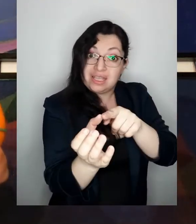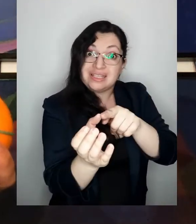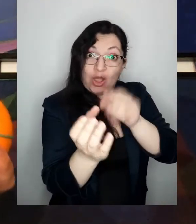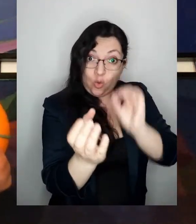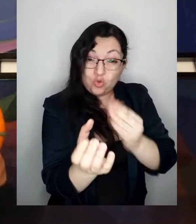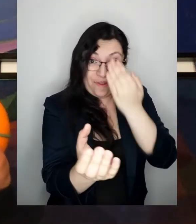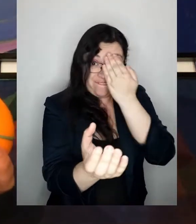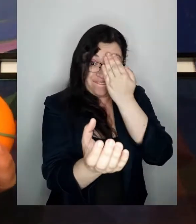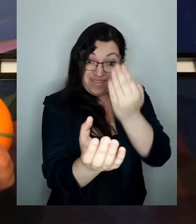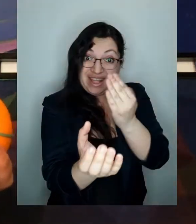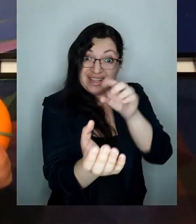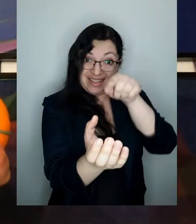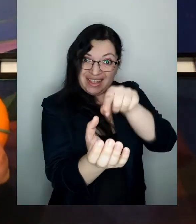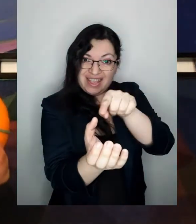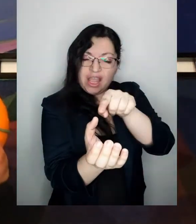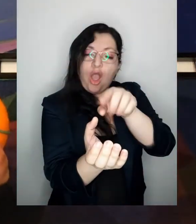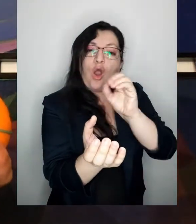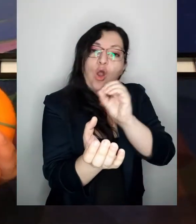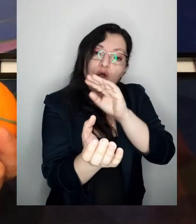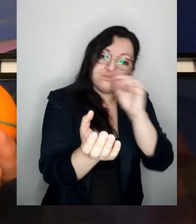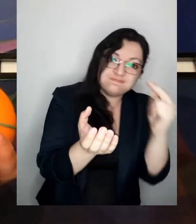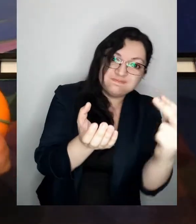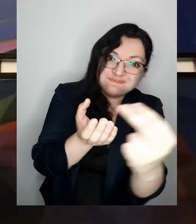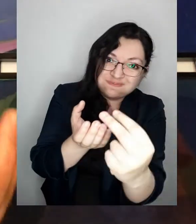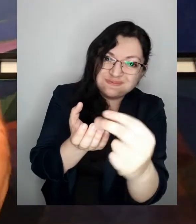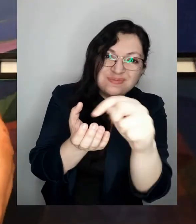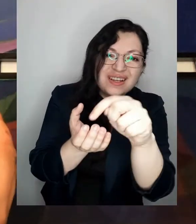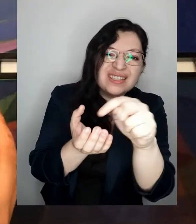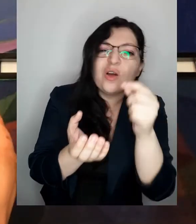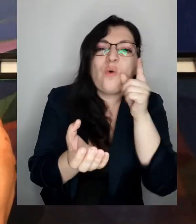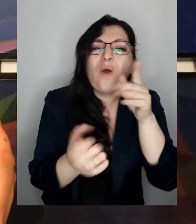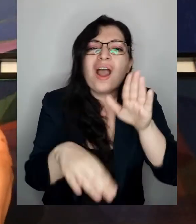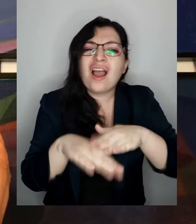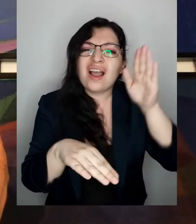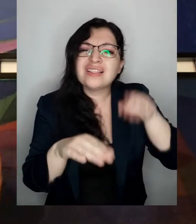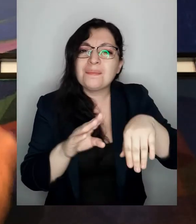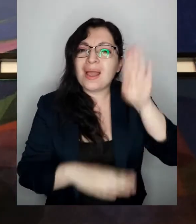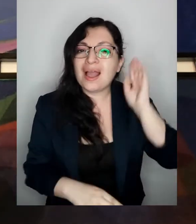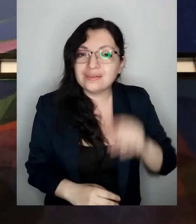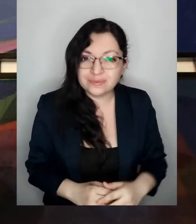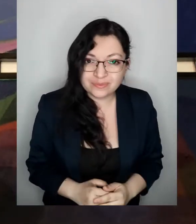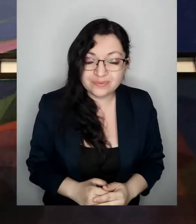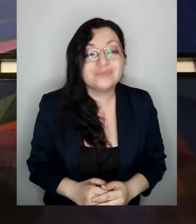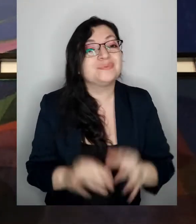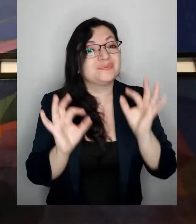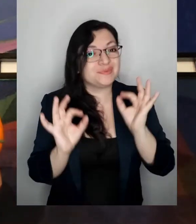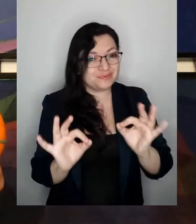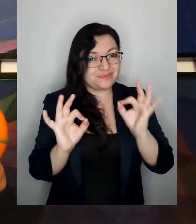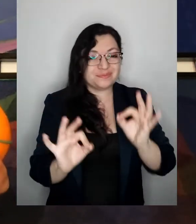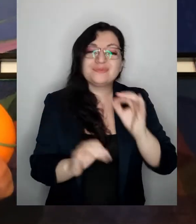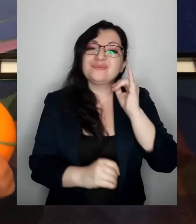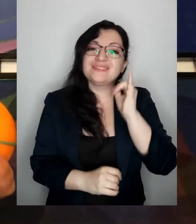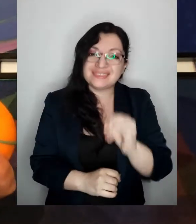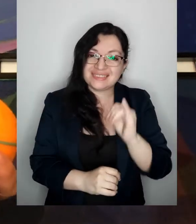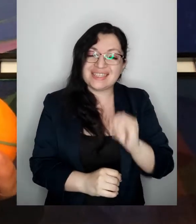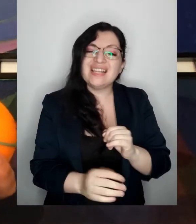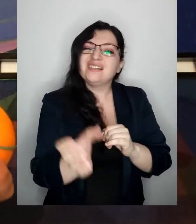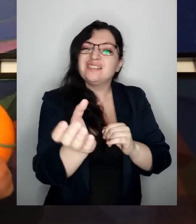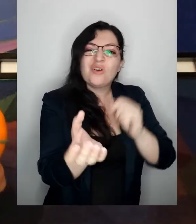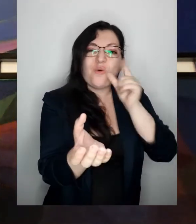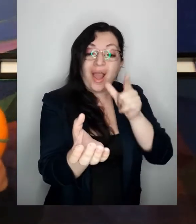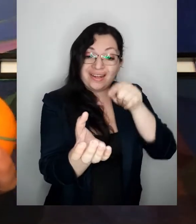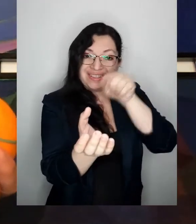justo mirando hacia tu cara que es el sol o el que está por el otro lado muy bien exactamente